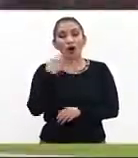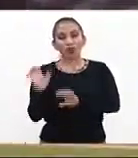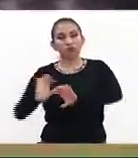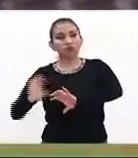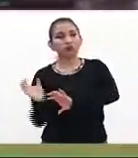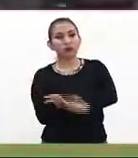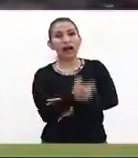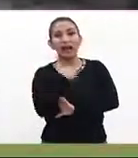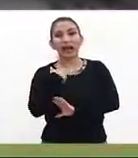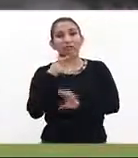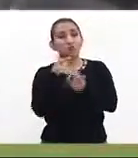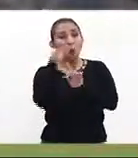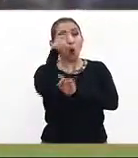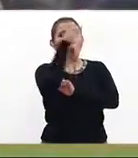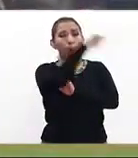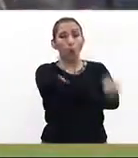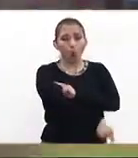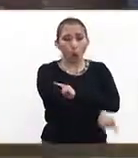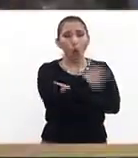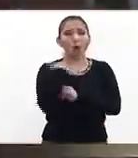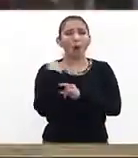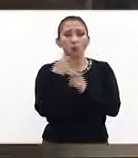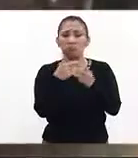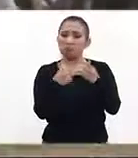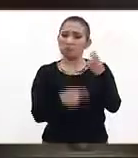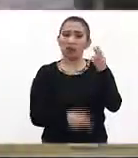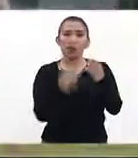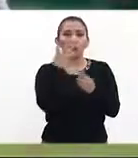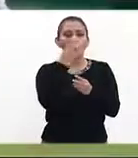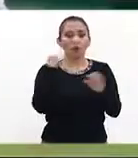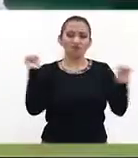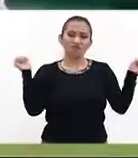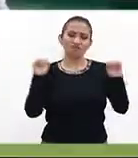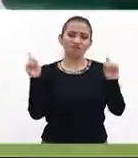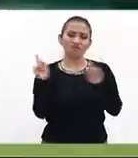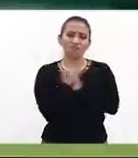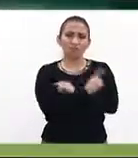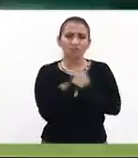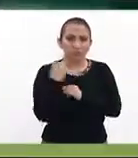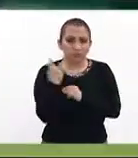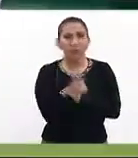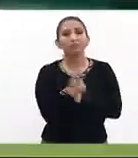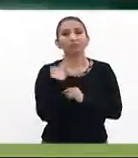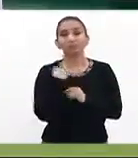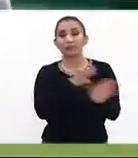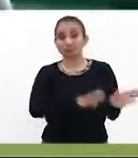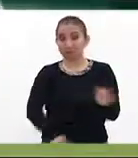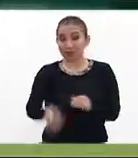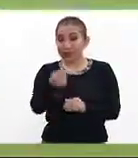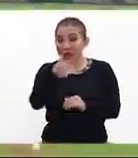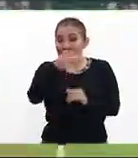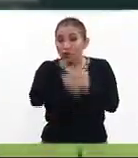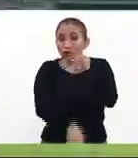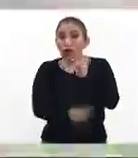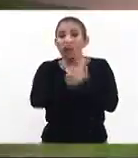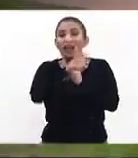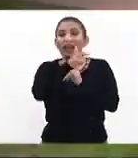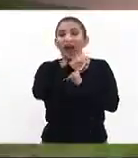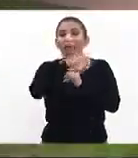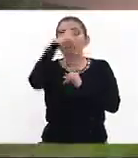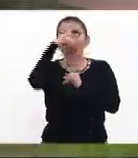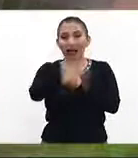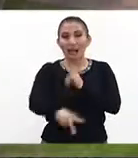permitió cinco hits, otorgó dos bases por bolas y cuatro carreras, recetó seis chocolates. Las semifinales de la Liga Mexicana del